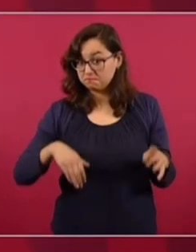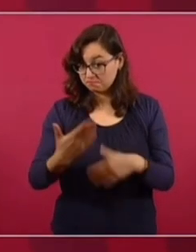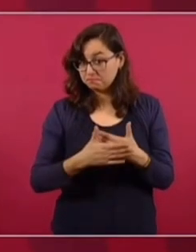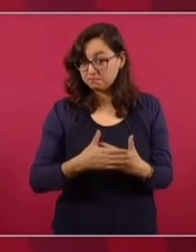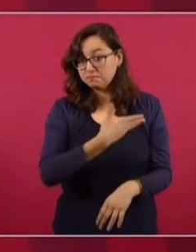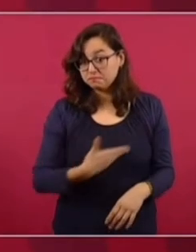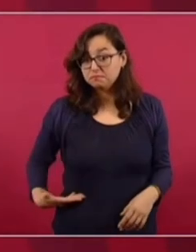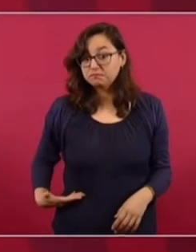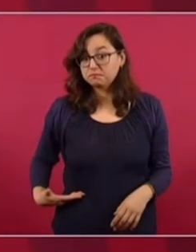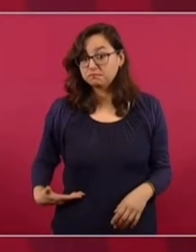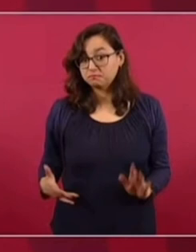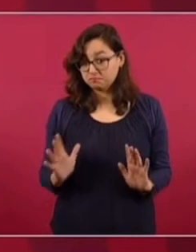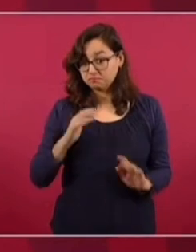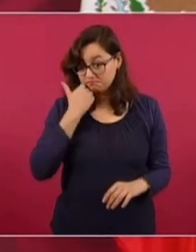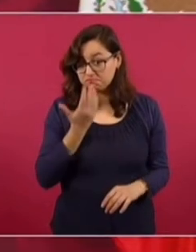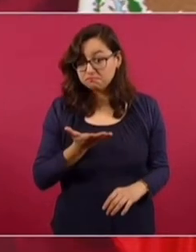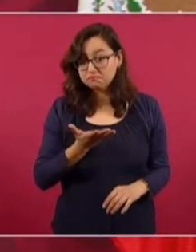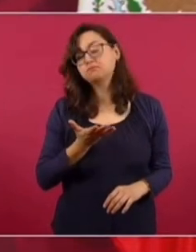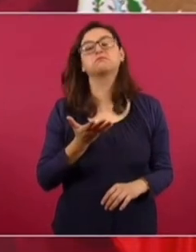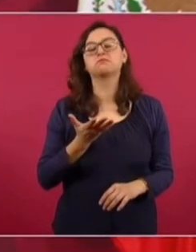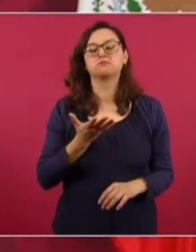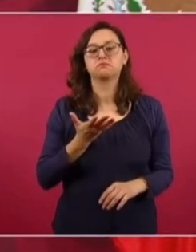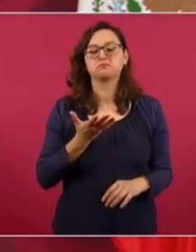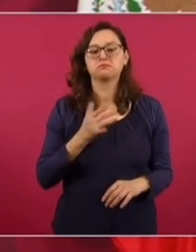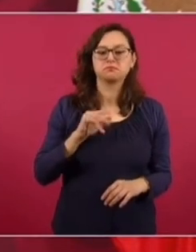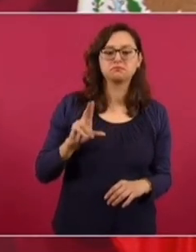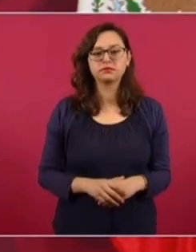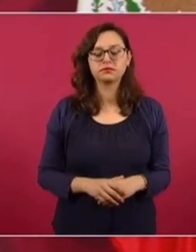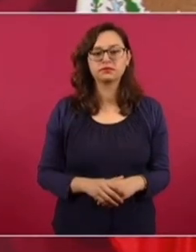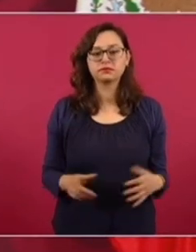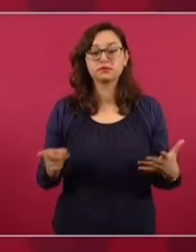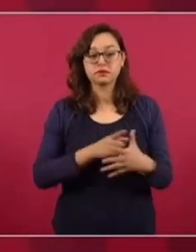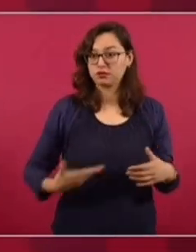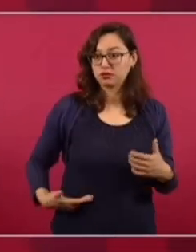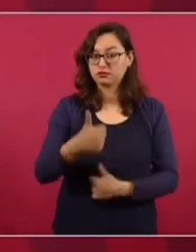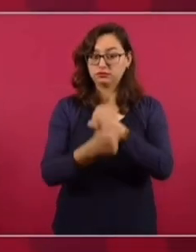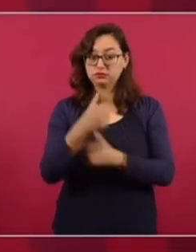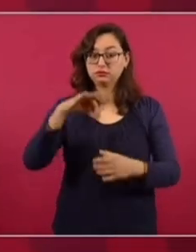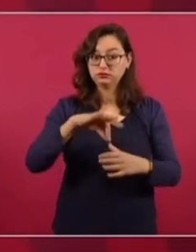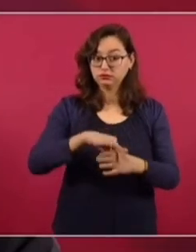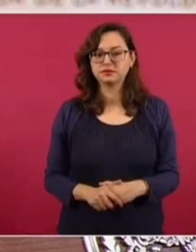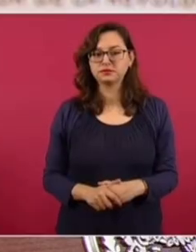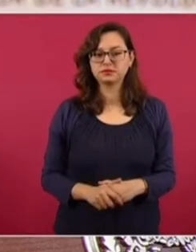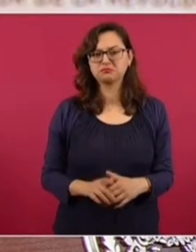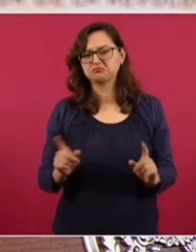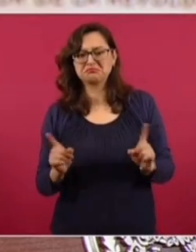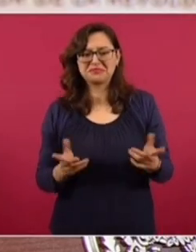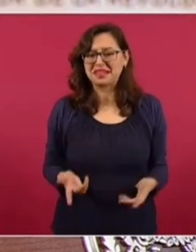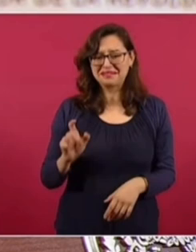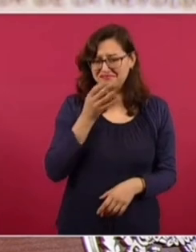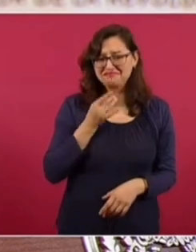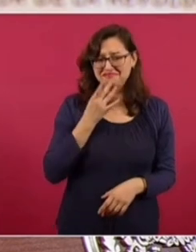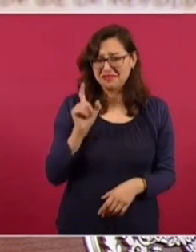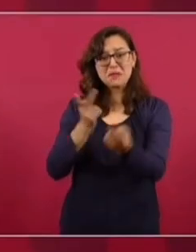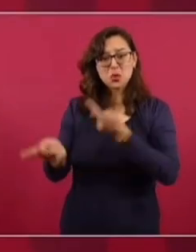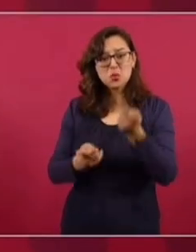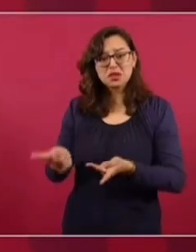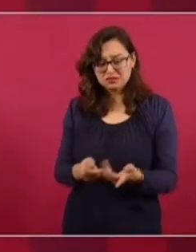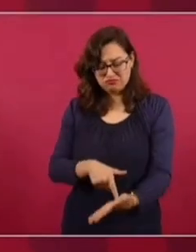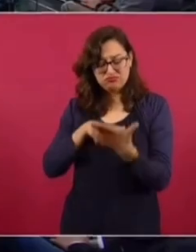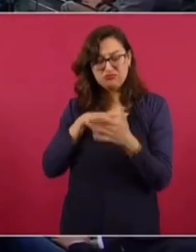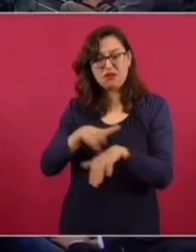de este partido a la presidencia? Sí, no. ¿Votarías por él? Sí, no. Son como 20 preguntas. ¿Se sabe?